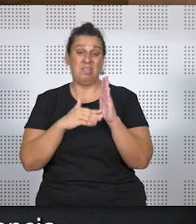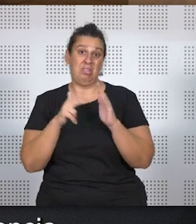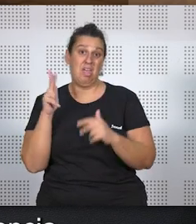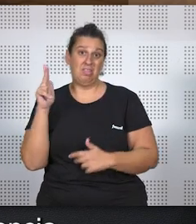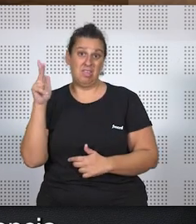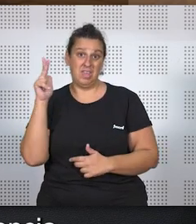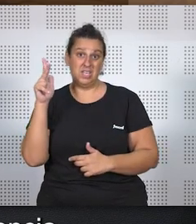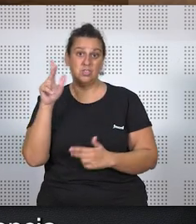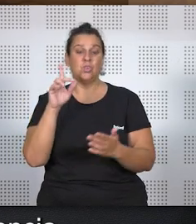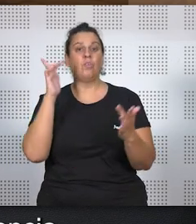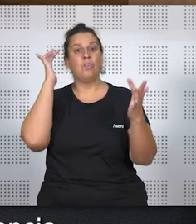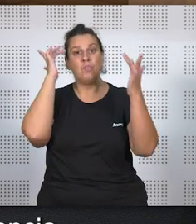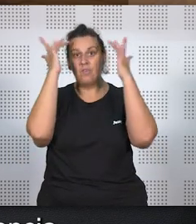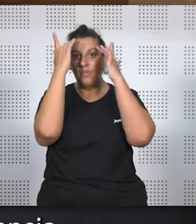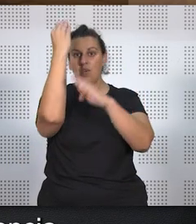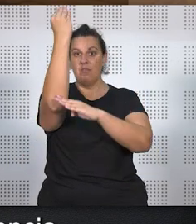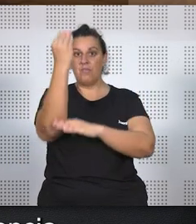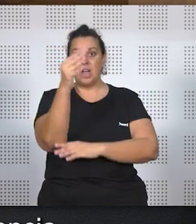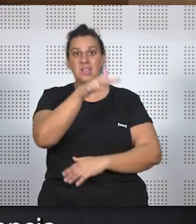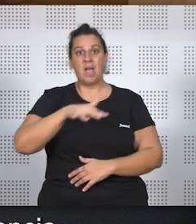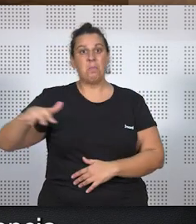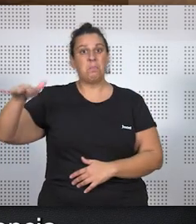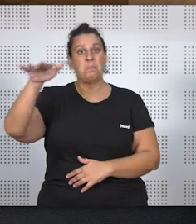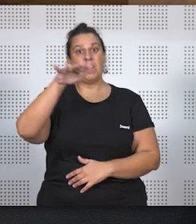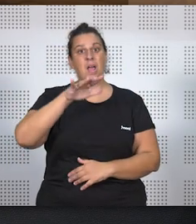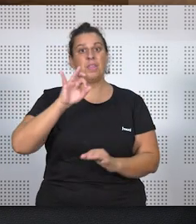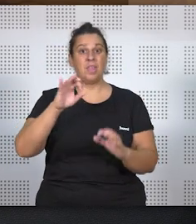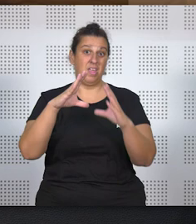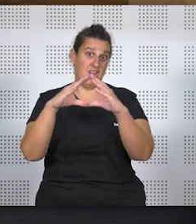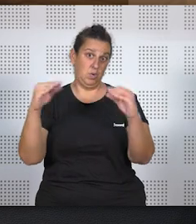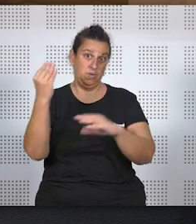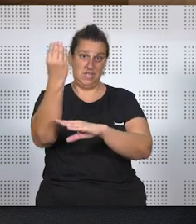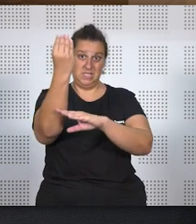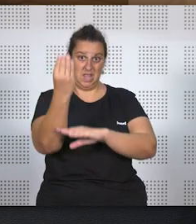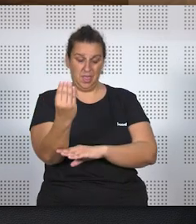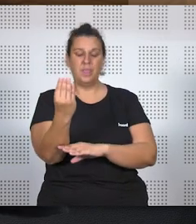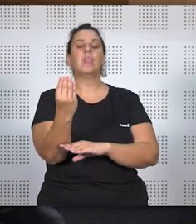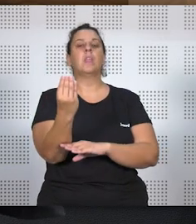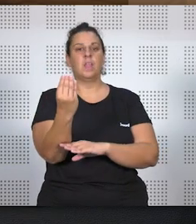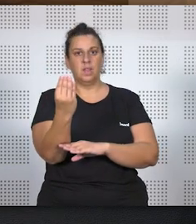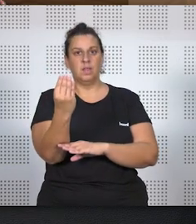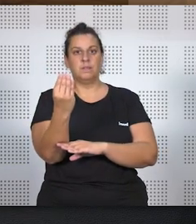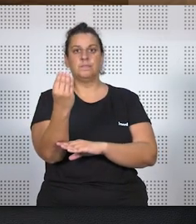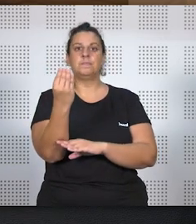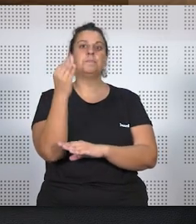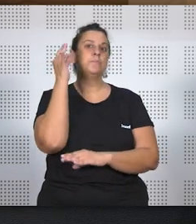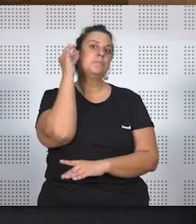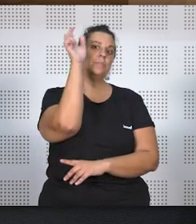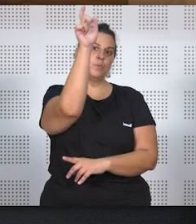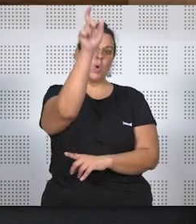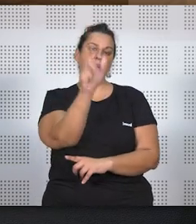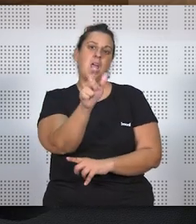le hicieron una falla en la plaza del patriarca, en la plaza de la universidad, la que aparecía ella,